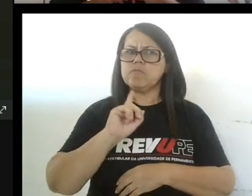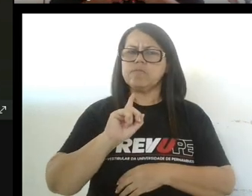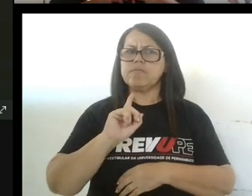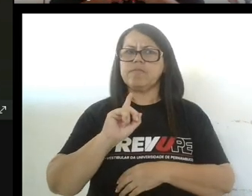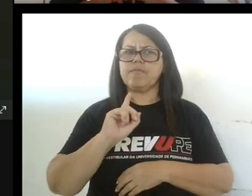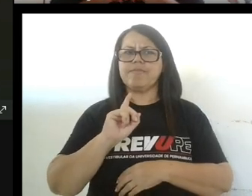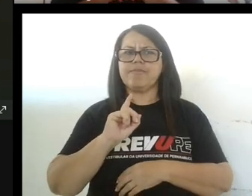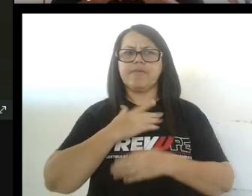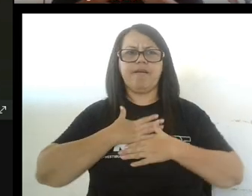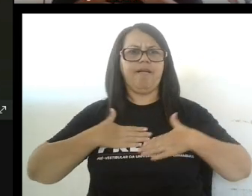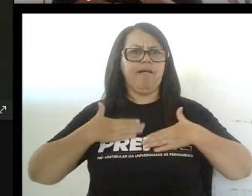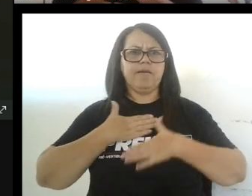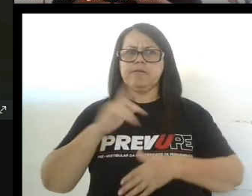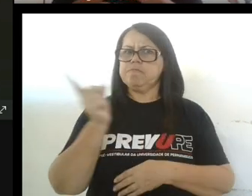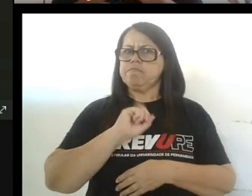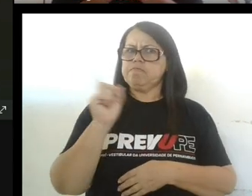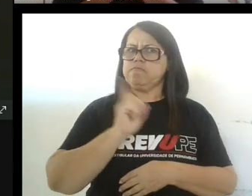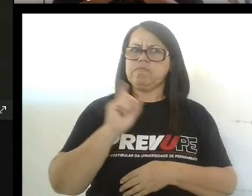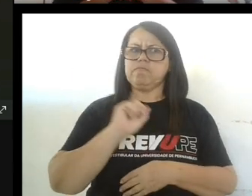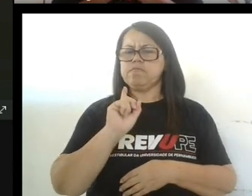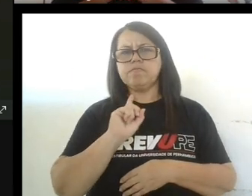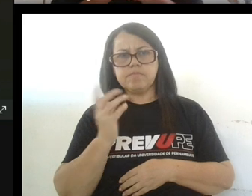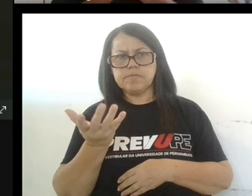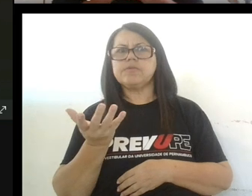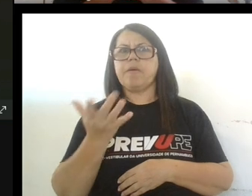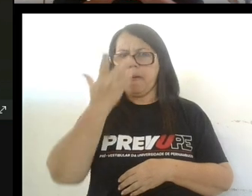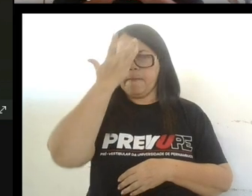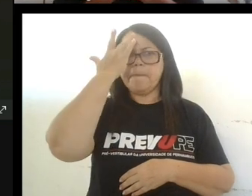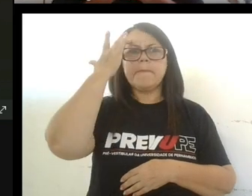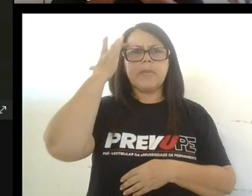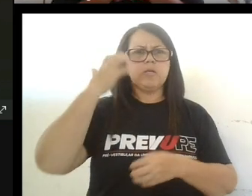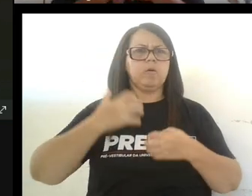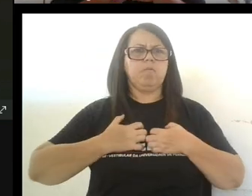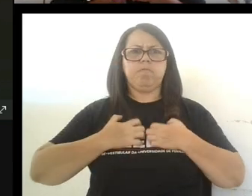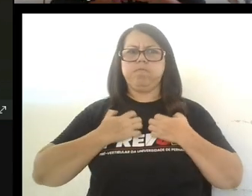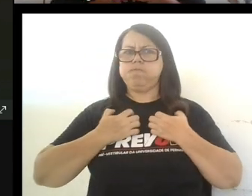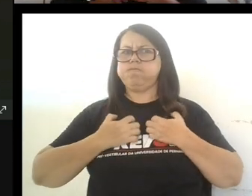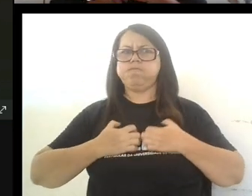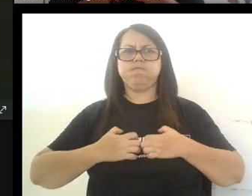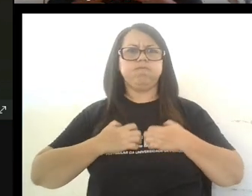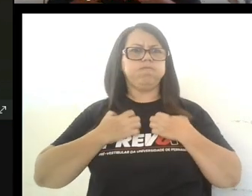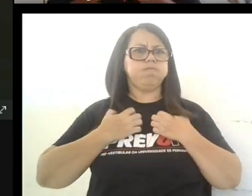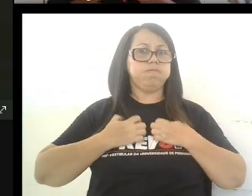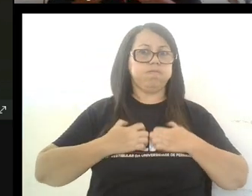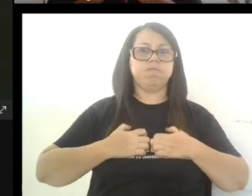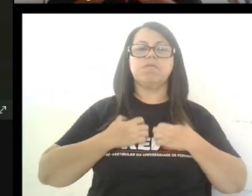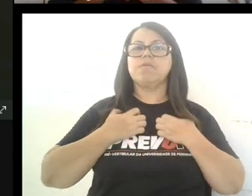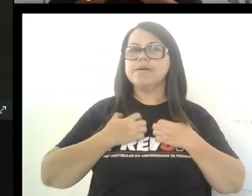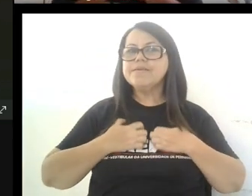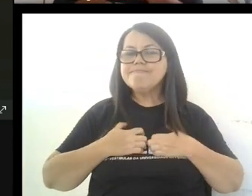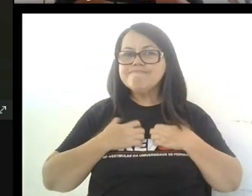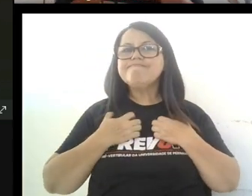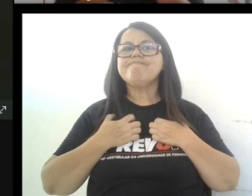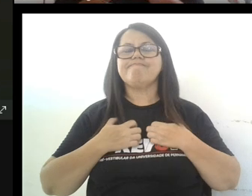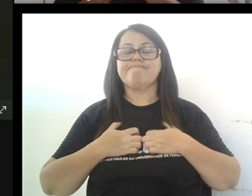contenta no está para los amigos una persona que está enojada tiene rabia y